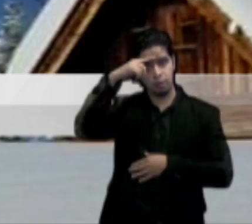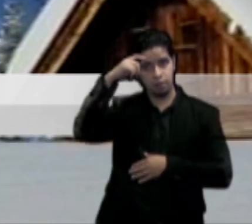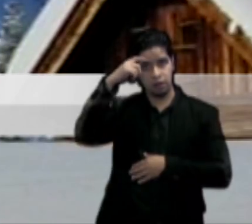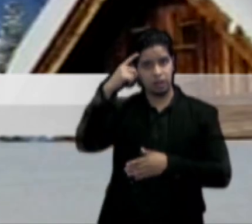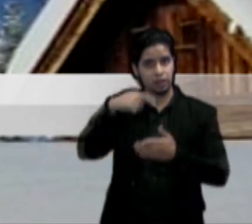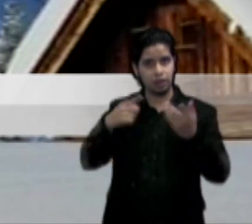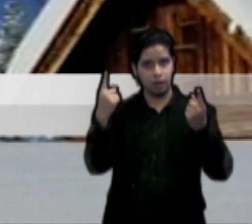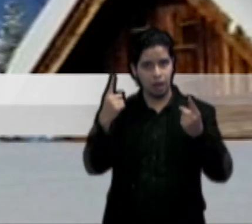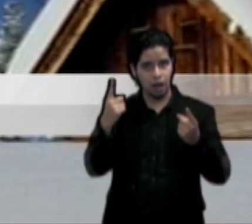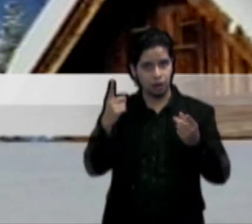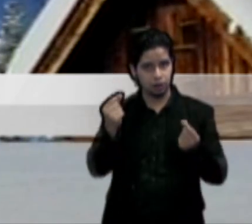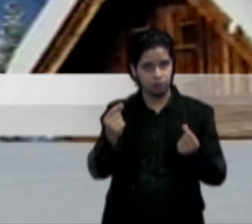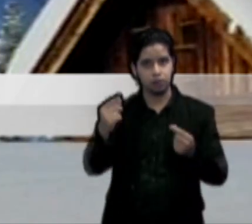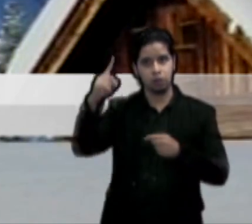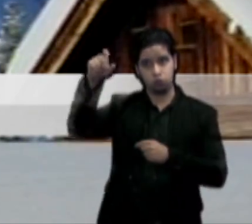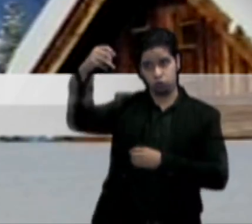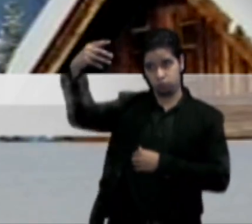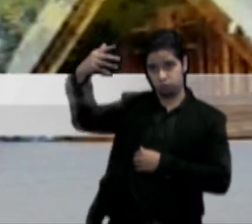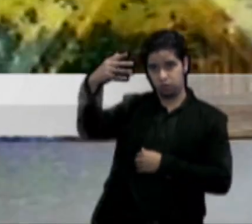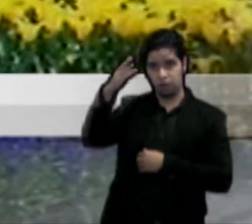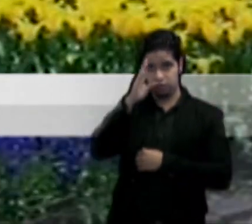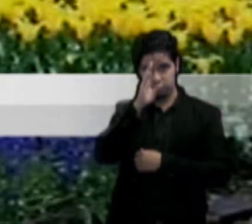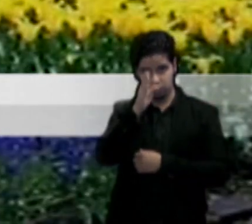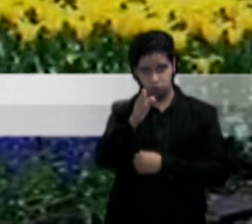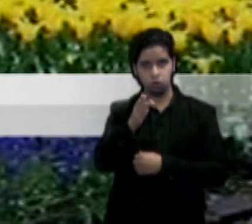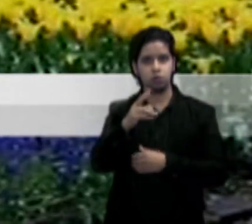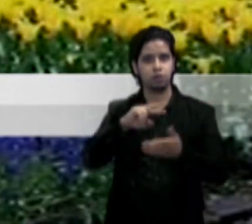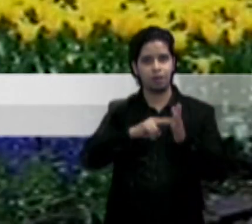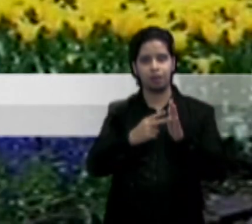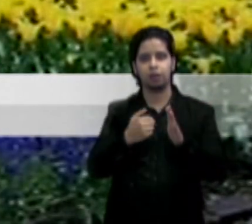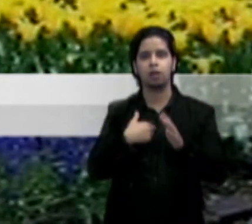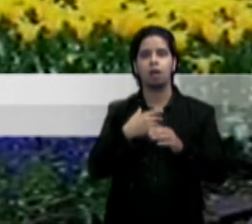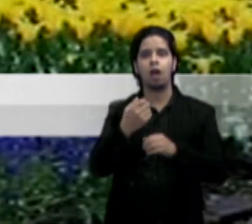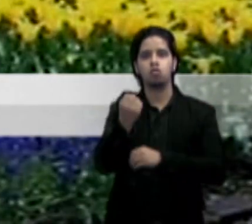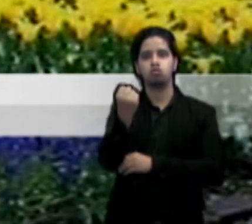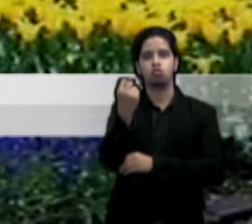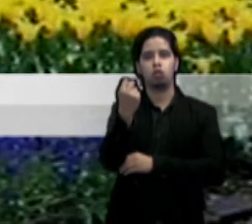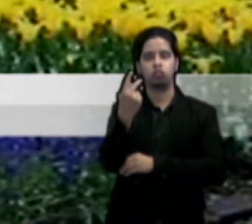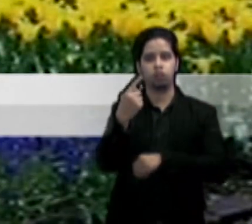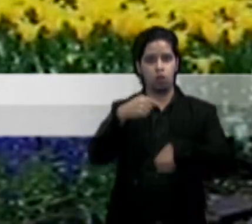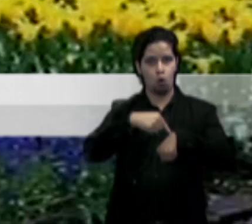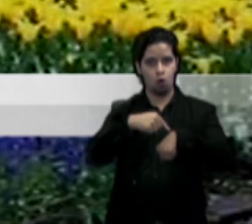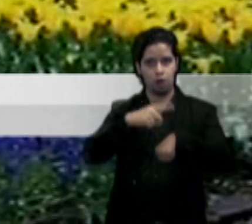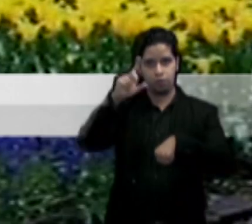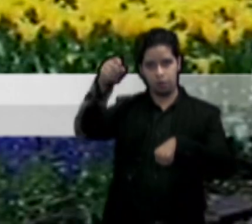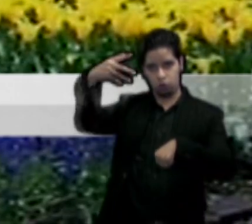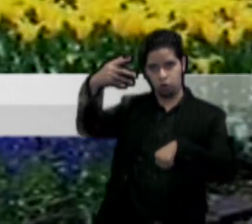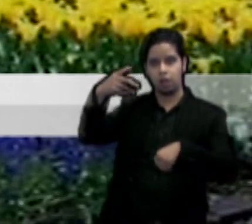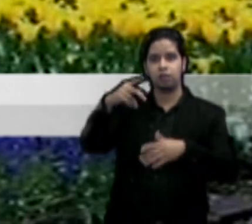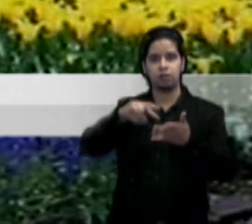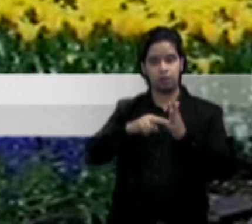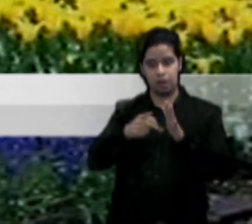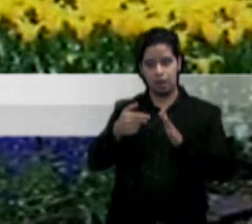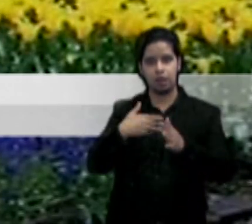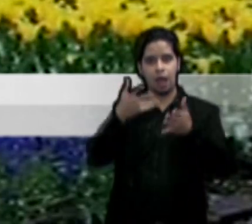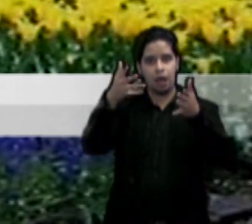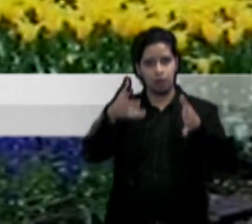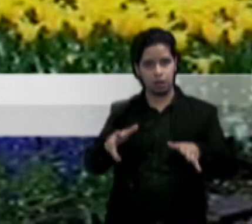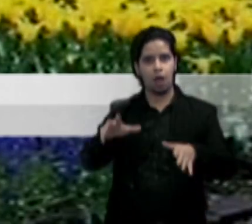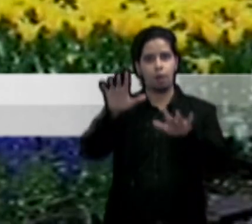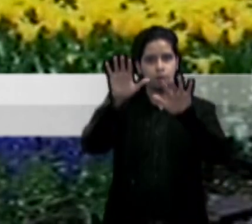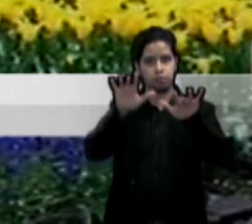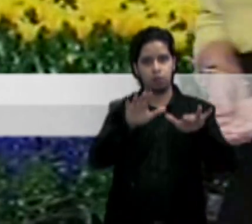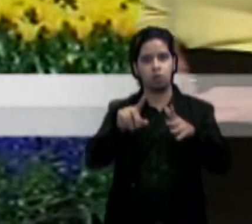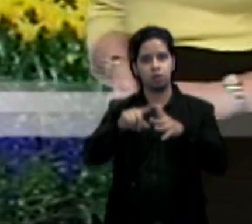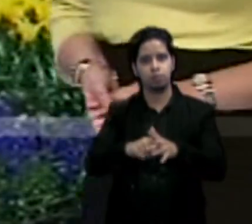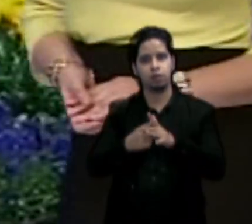con 12 horas de noche y 12 horas de luz. Oficialmente termina el invierno y comienza la primavera. Ahora